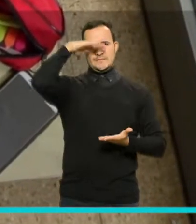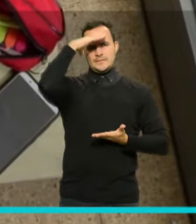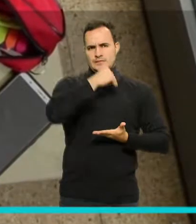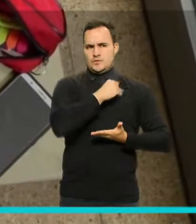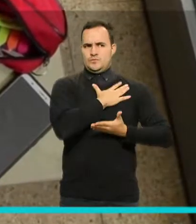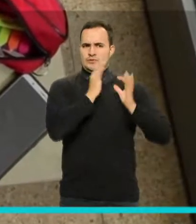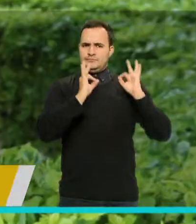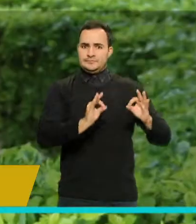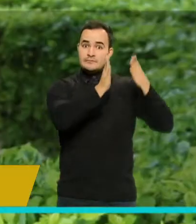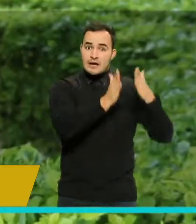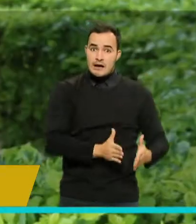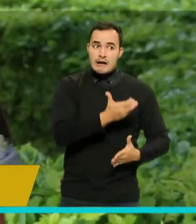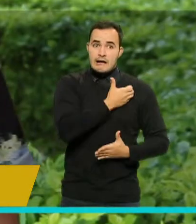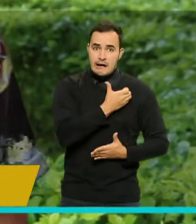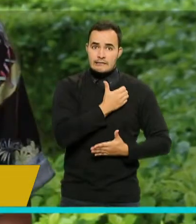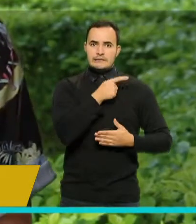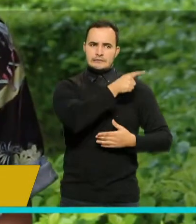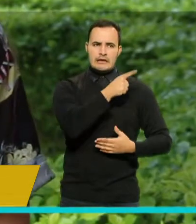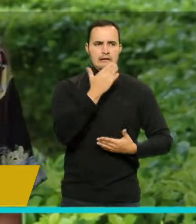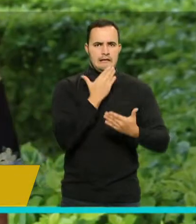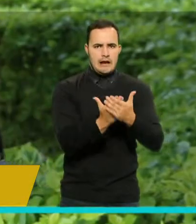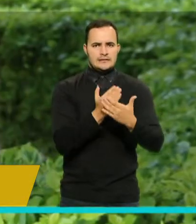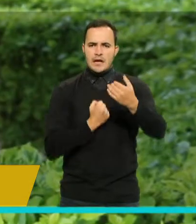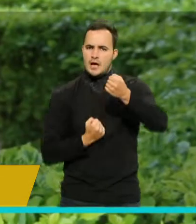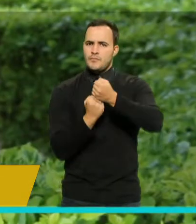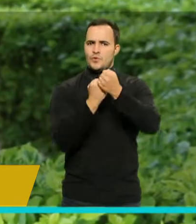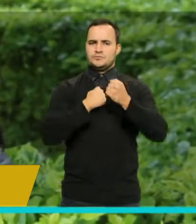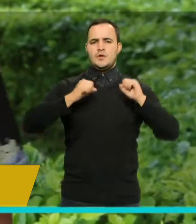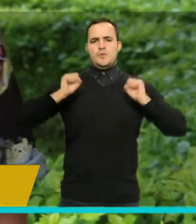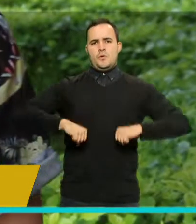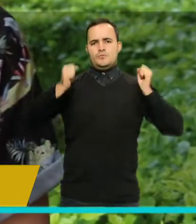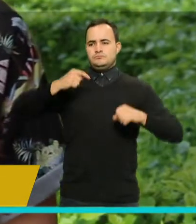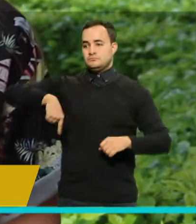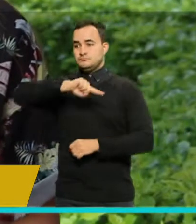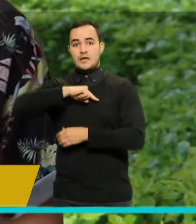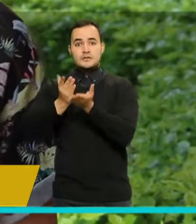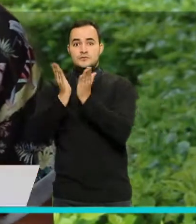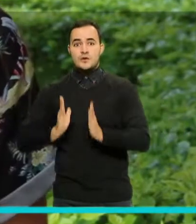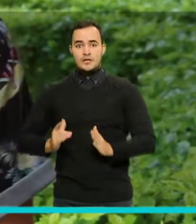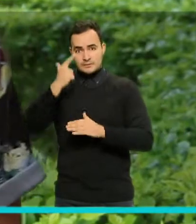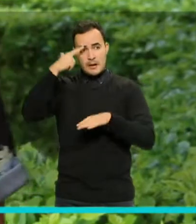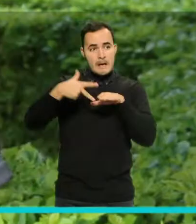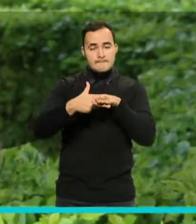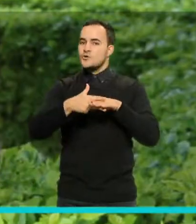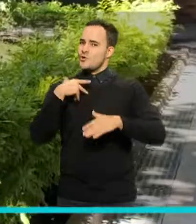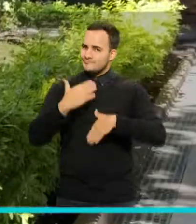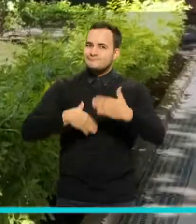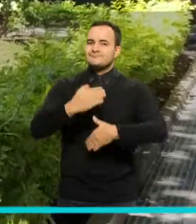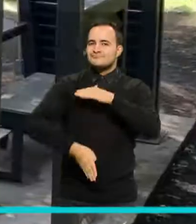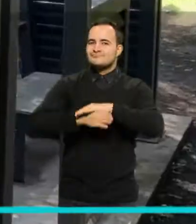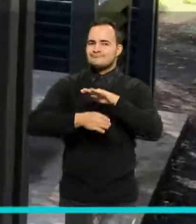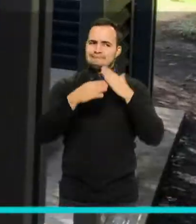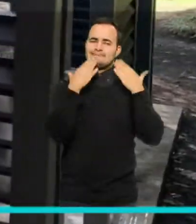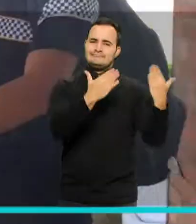gracias infinitas al alcalde por hacer parte de este proyecto y permitirnos a muchos estudiantes seguir con este proceso formativo.